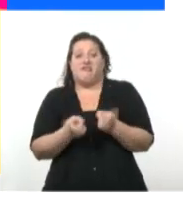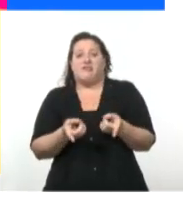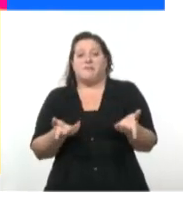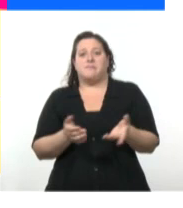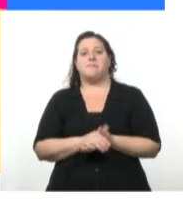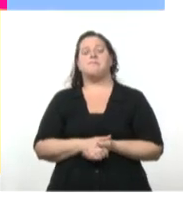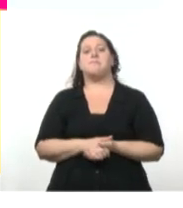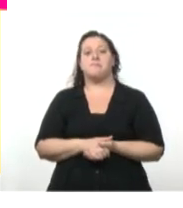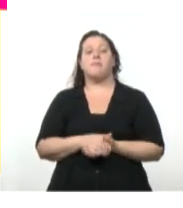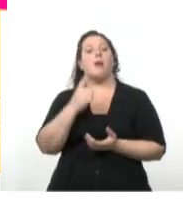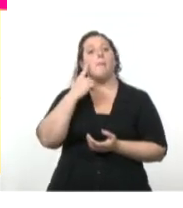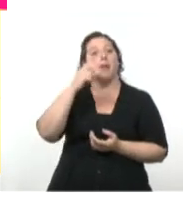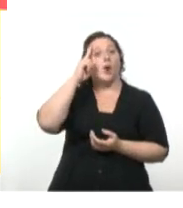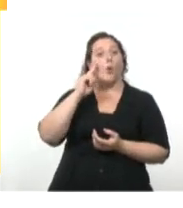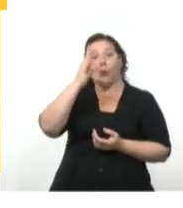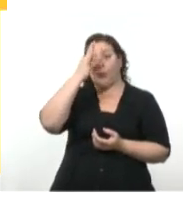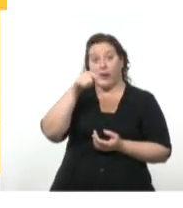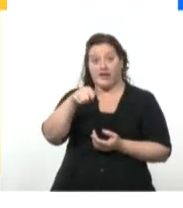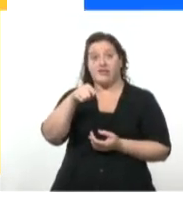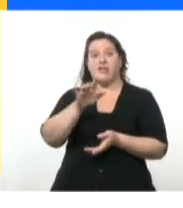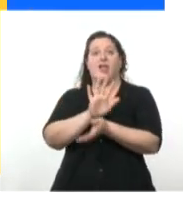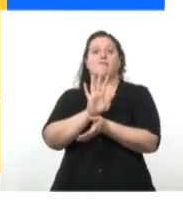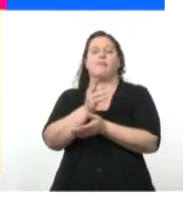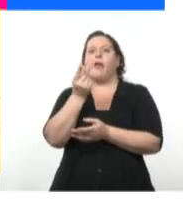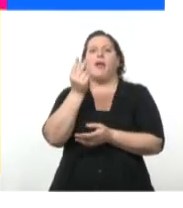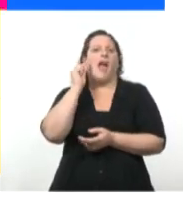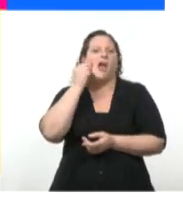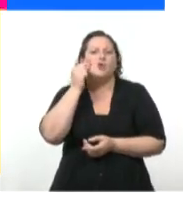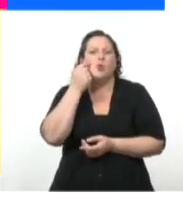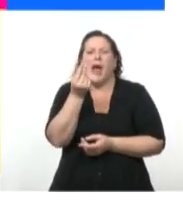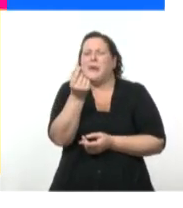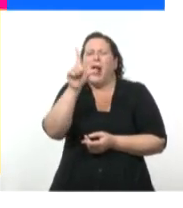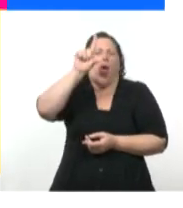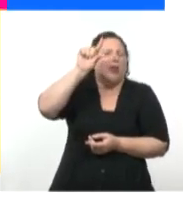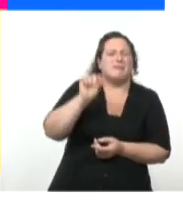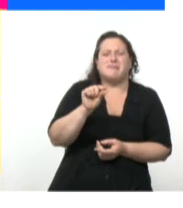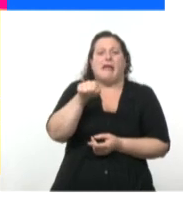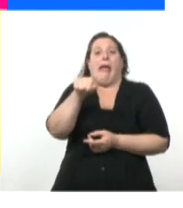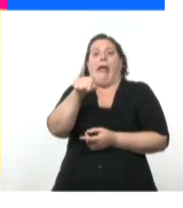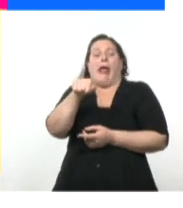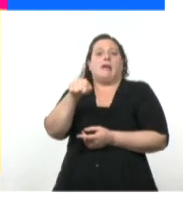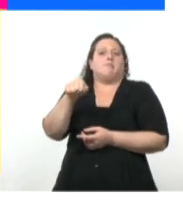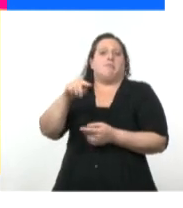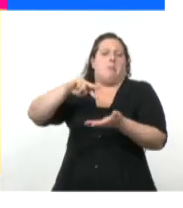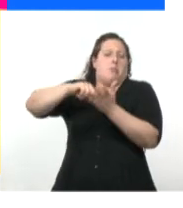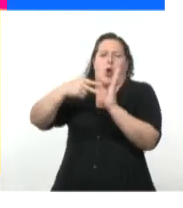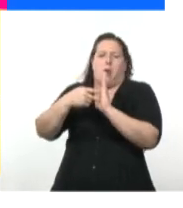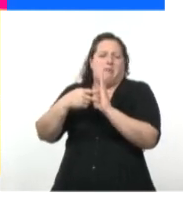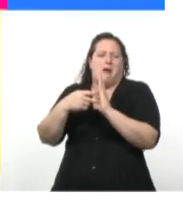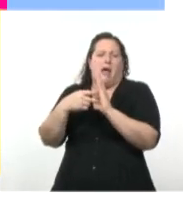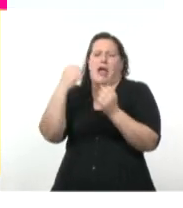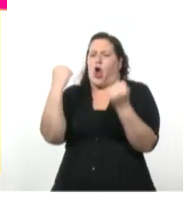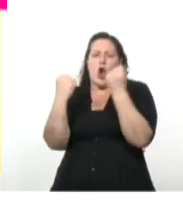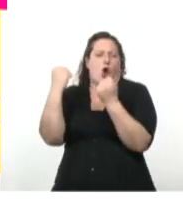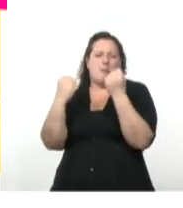En 1920, cae el precio del azúcar y Cuba sufre una tremenda crisis financiera. Ese mismo año se